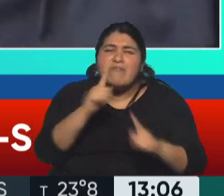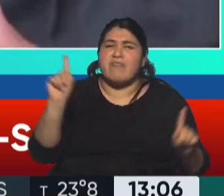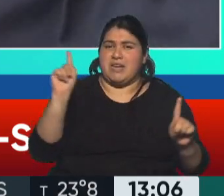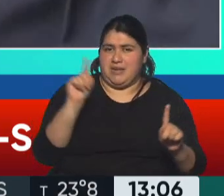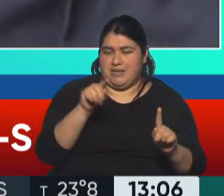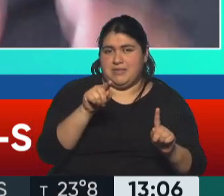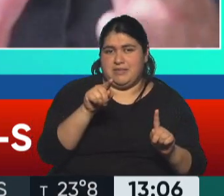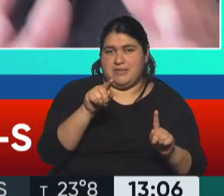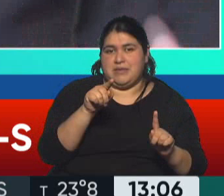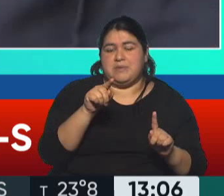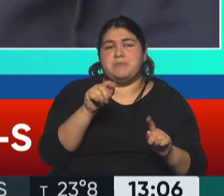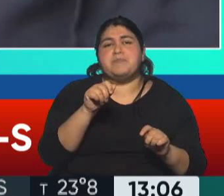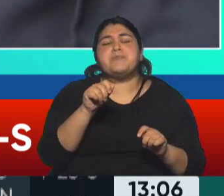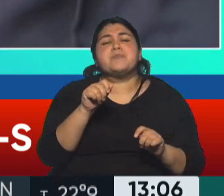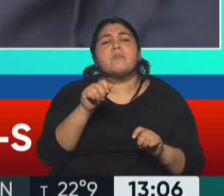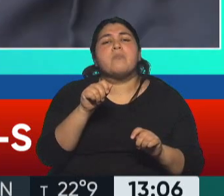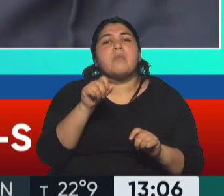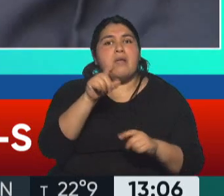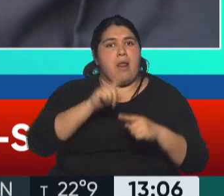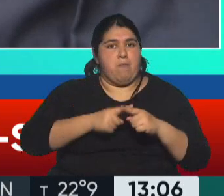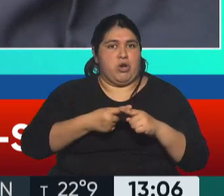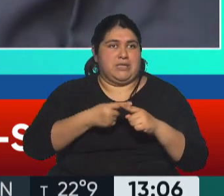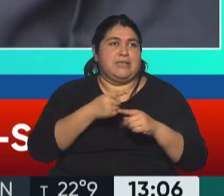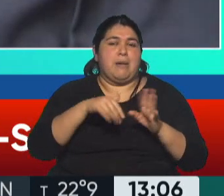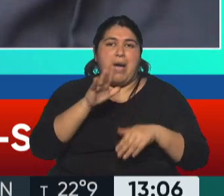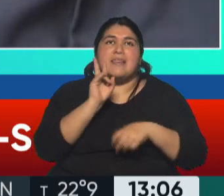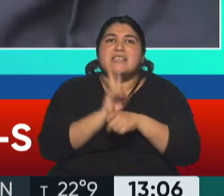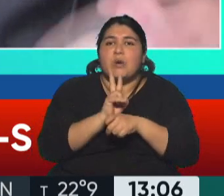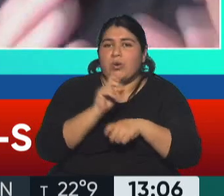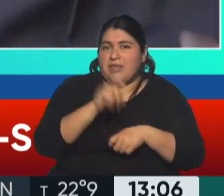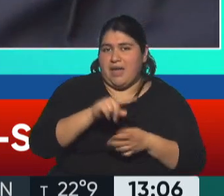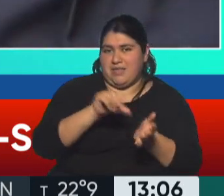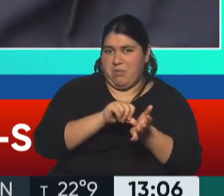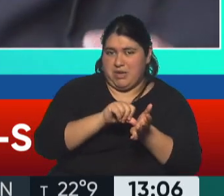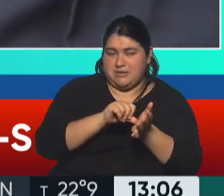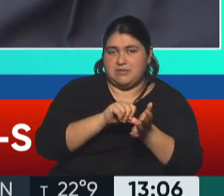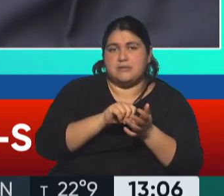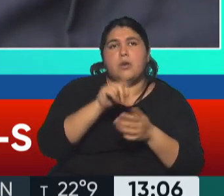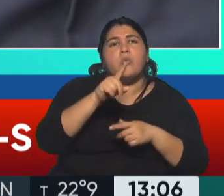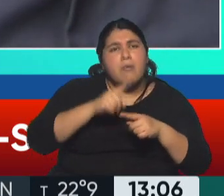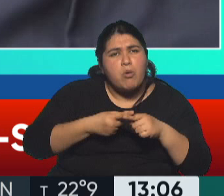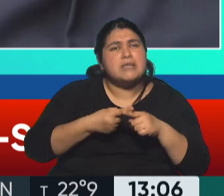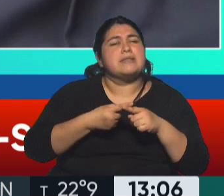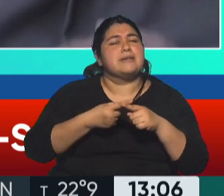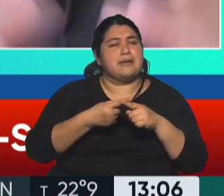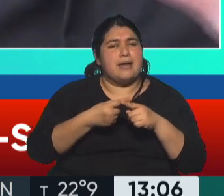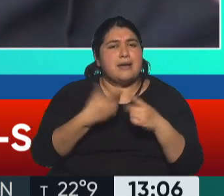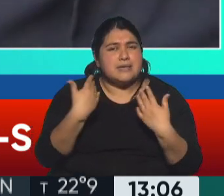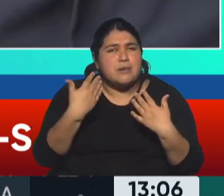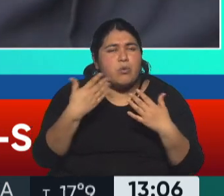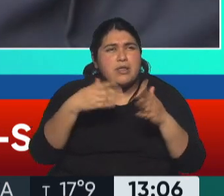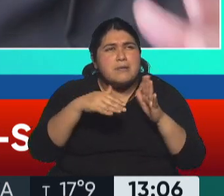que debe ser la política de seguridad de este país. Y debe ser una política que por lo menos